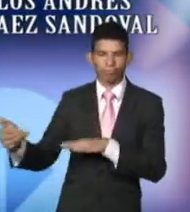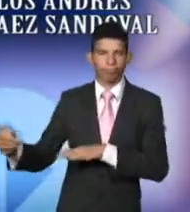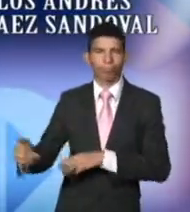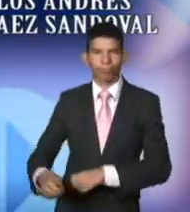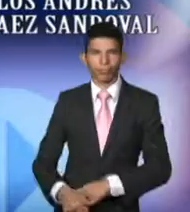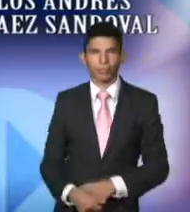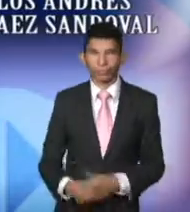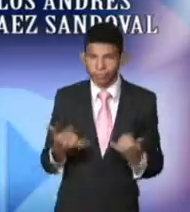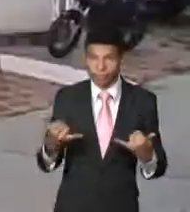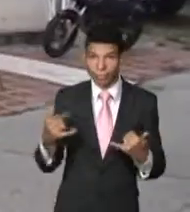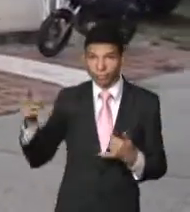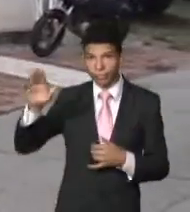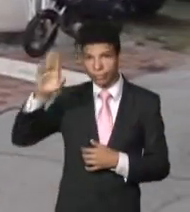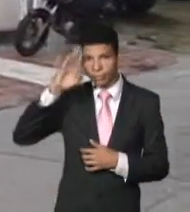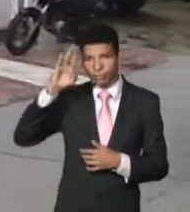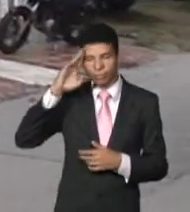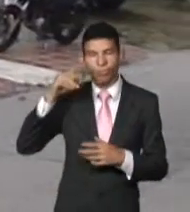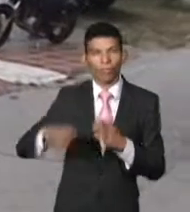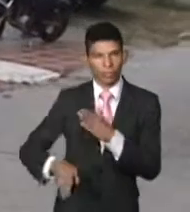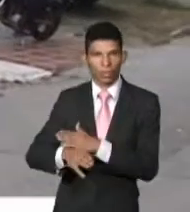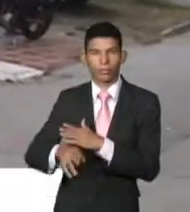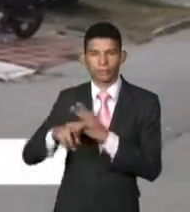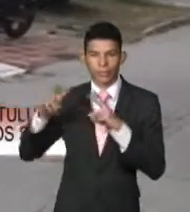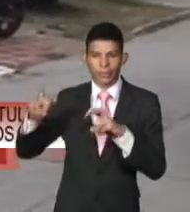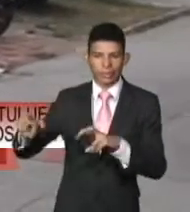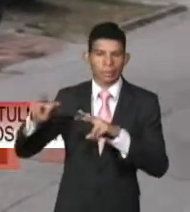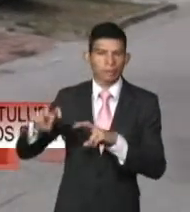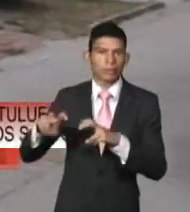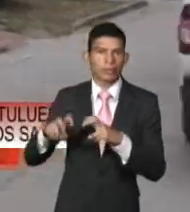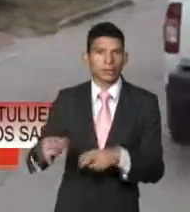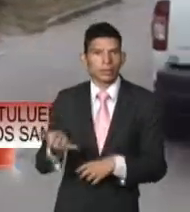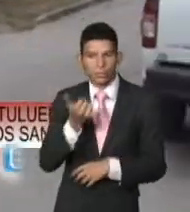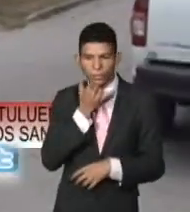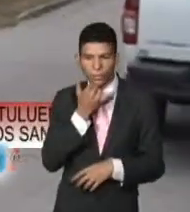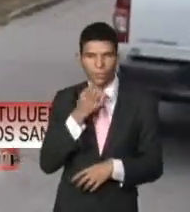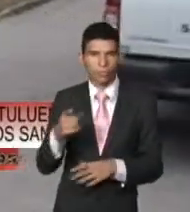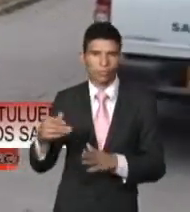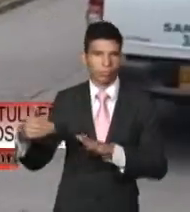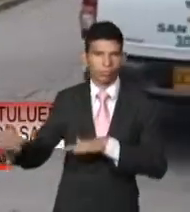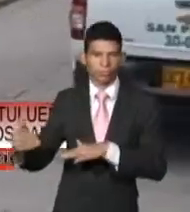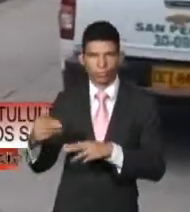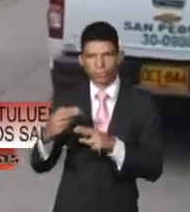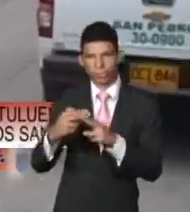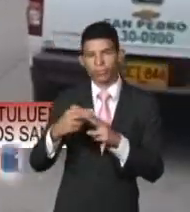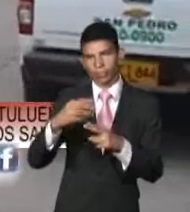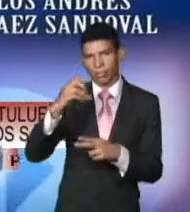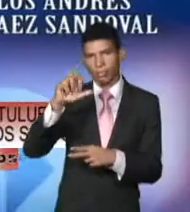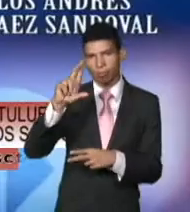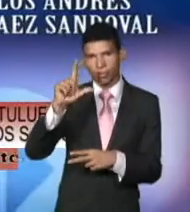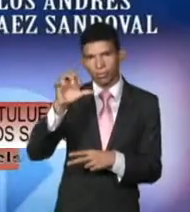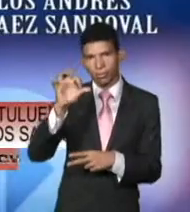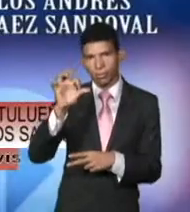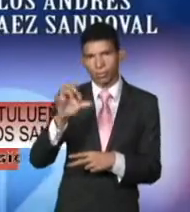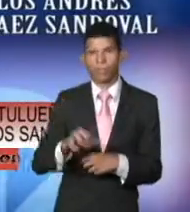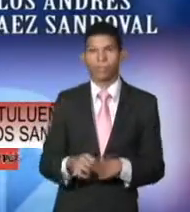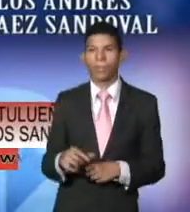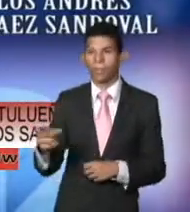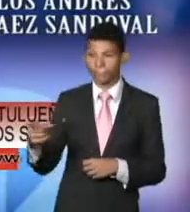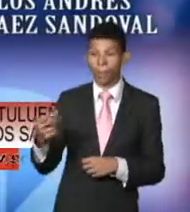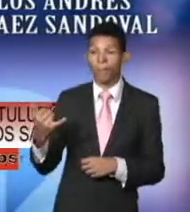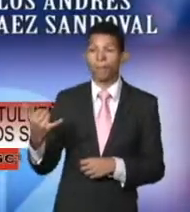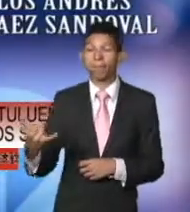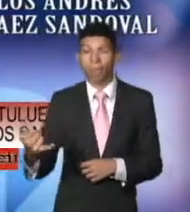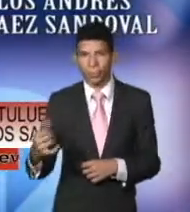ocasionaron la muerte. Por ahora las autoridades investigan los hechos en los que perdió la vida Carlos Andrés Narváez Sandoval.